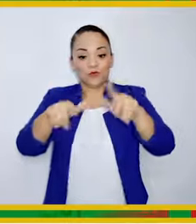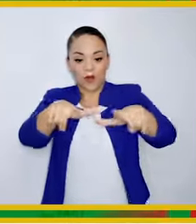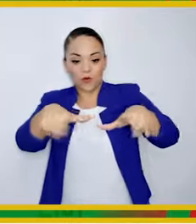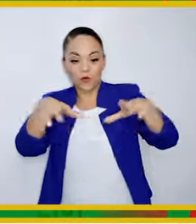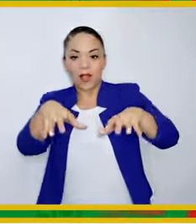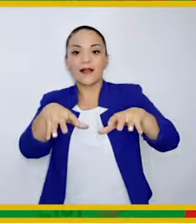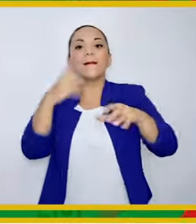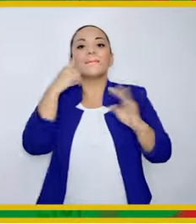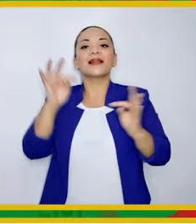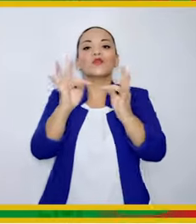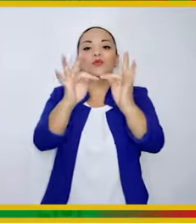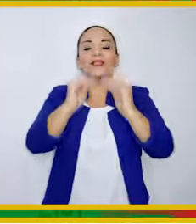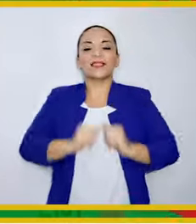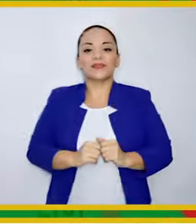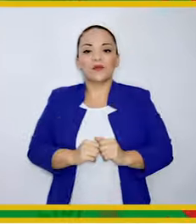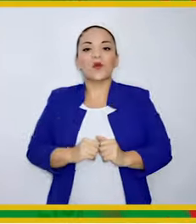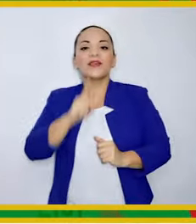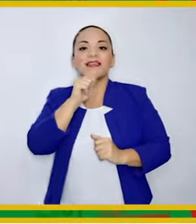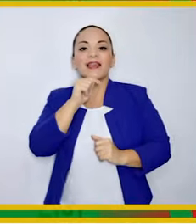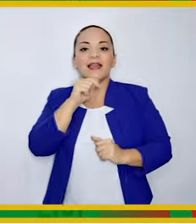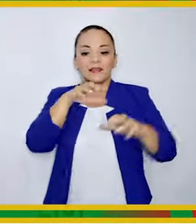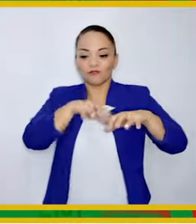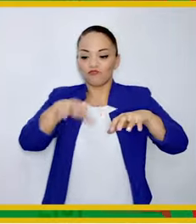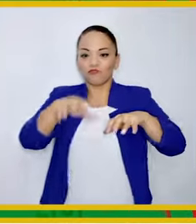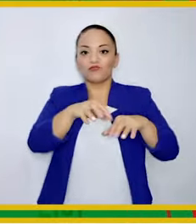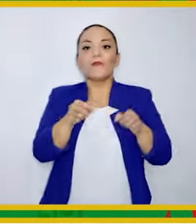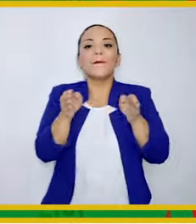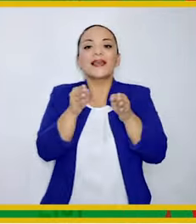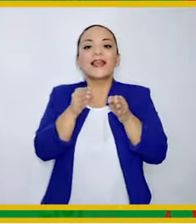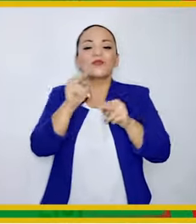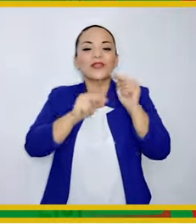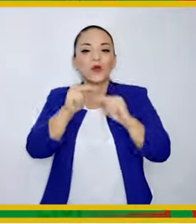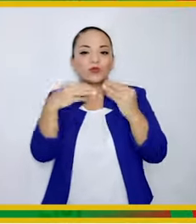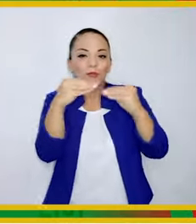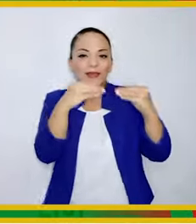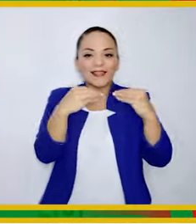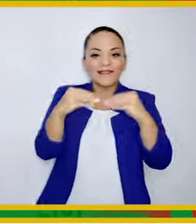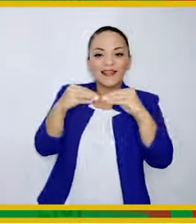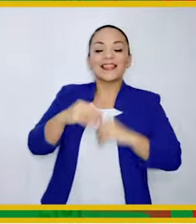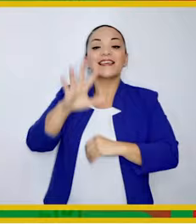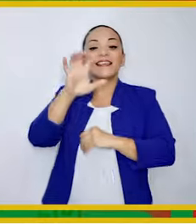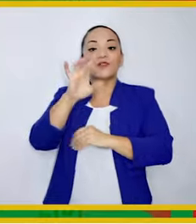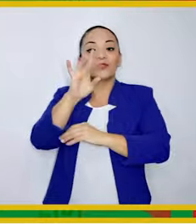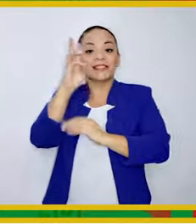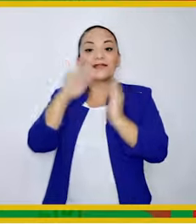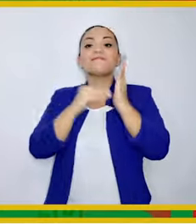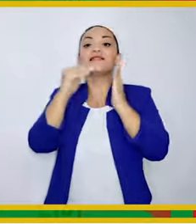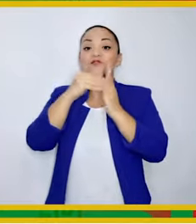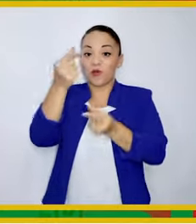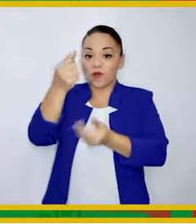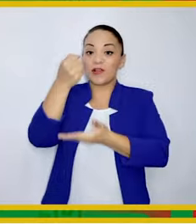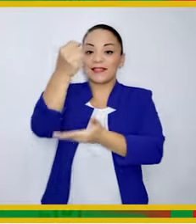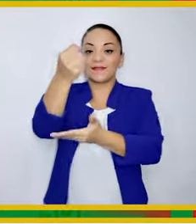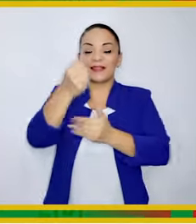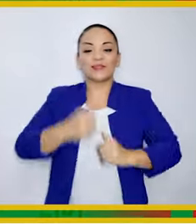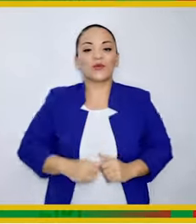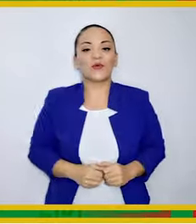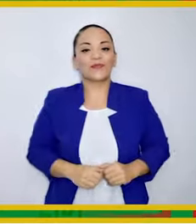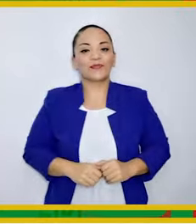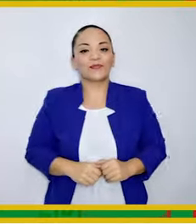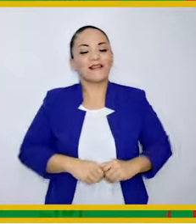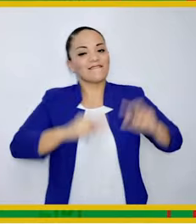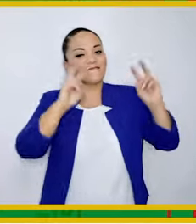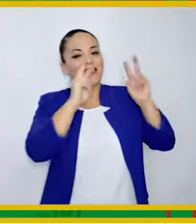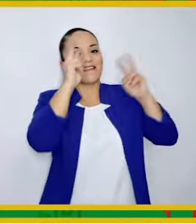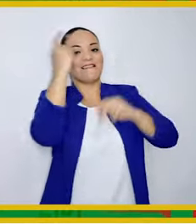infraestructura turística A los pequeños emprendedores con 586 millones en